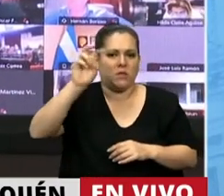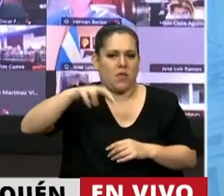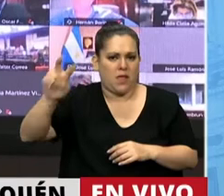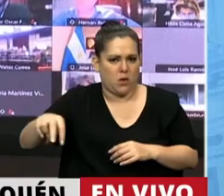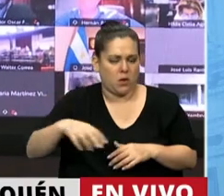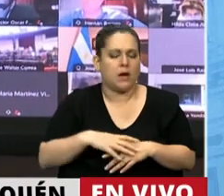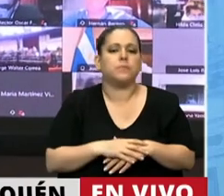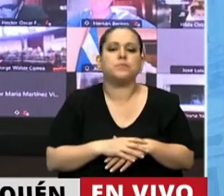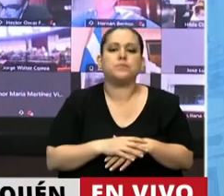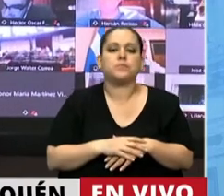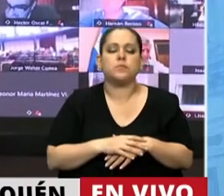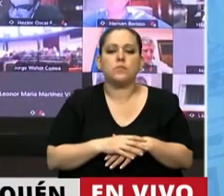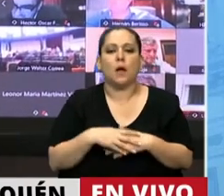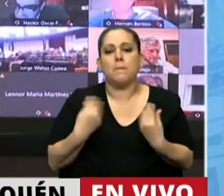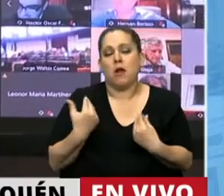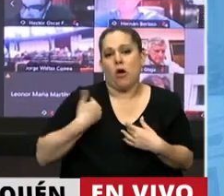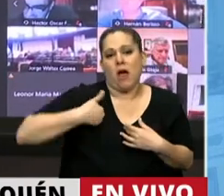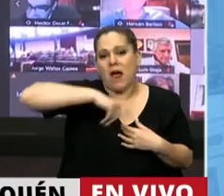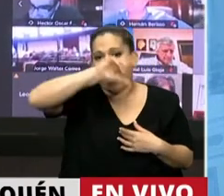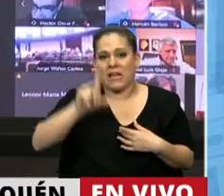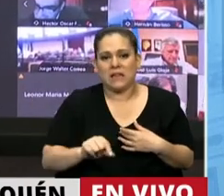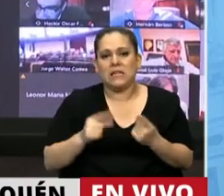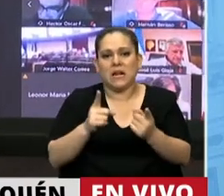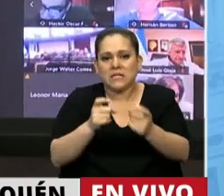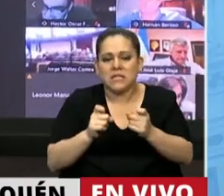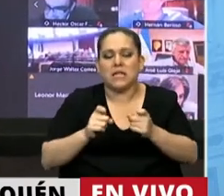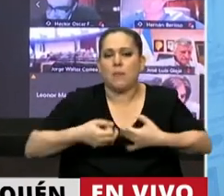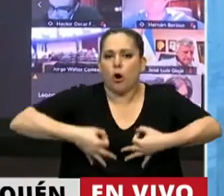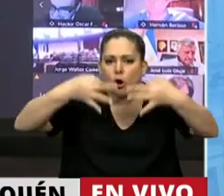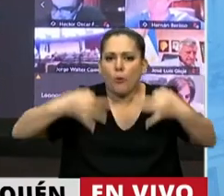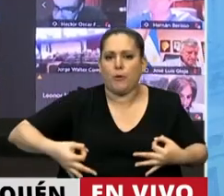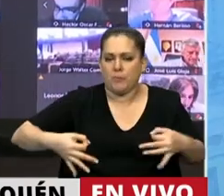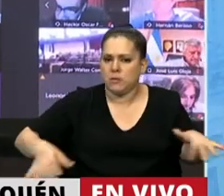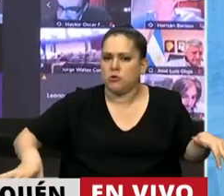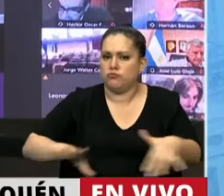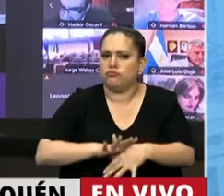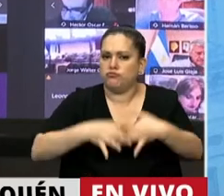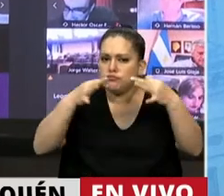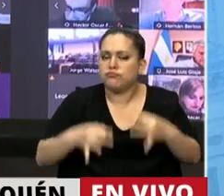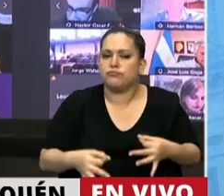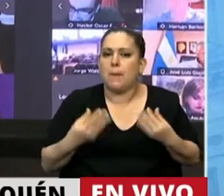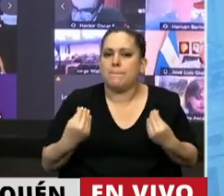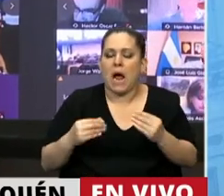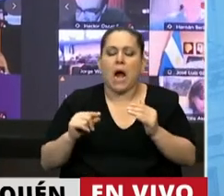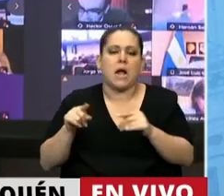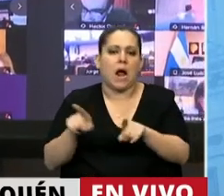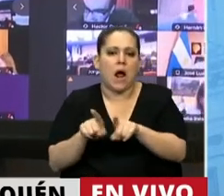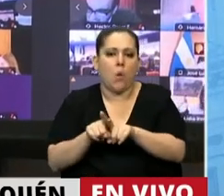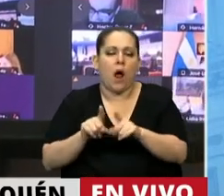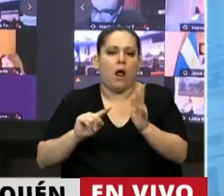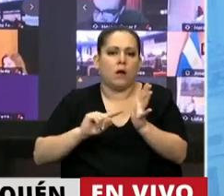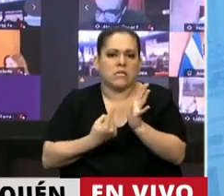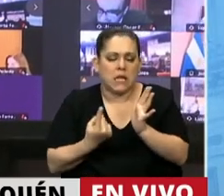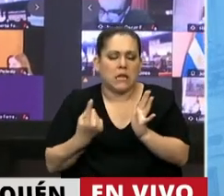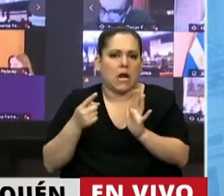como en toda la República necesitamos un compromiso efectivo de descentralización administrativa